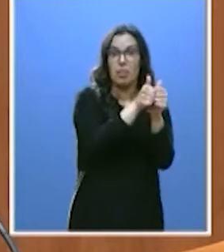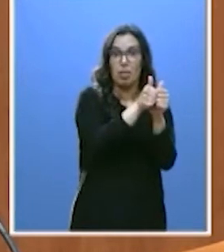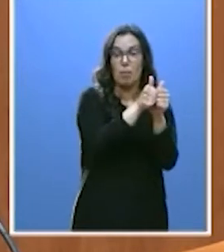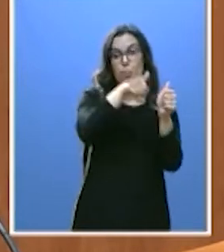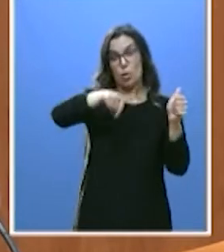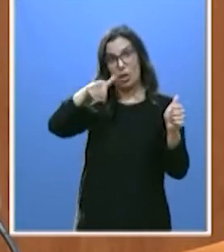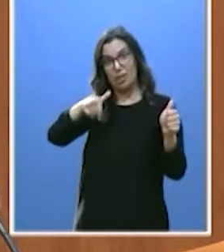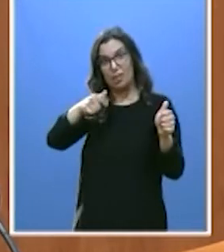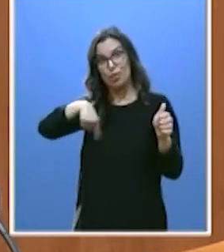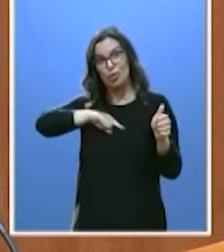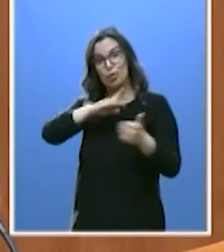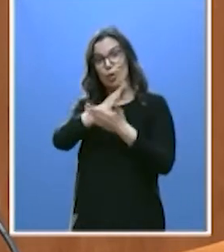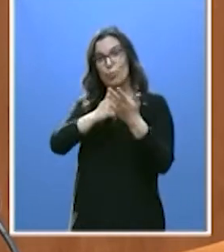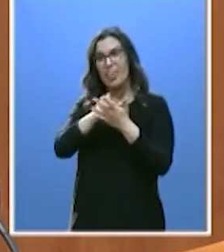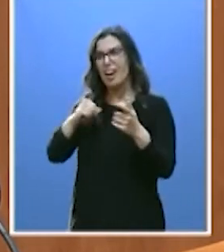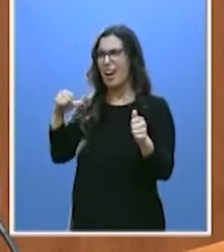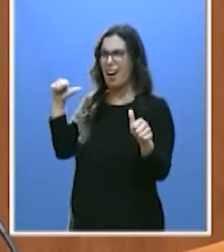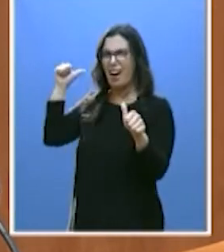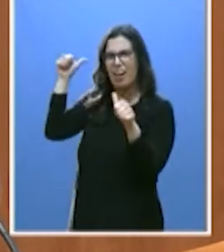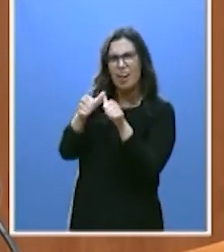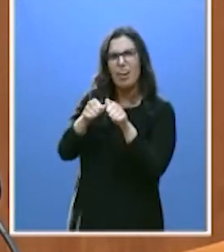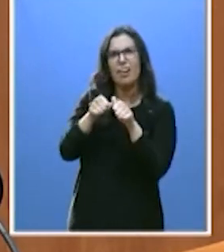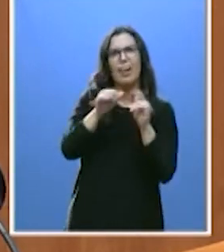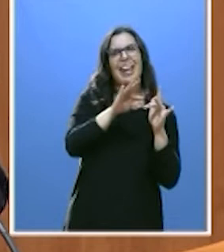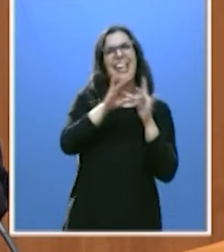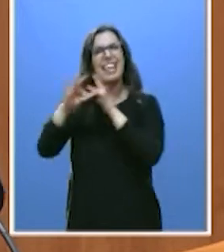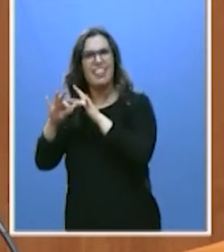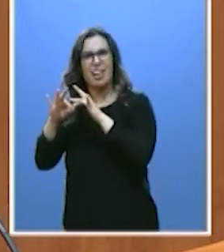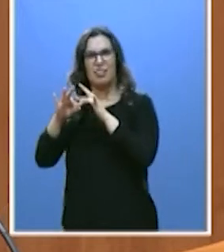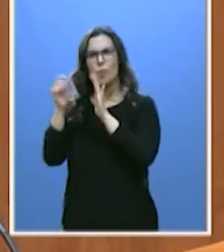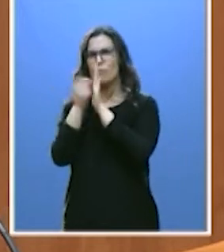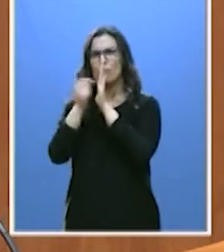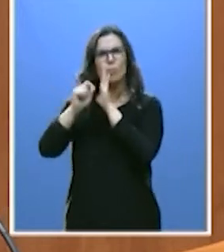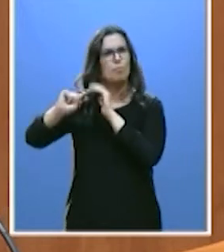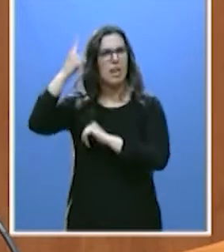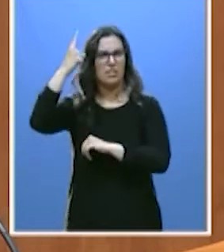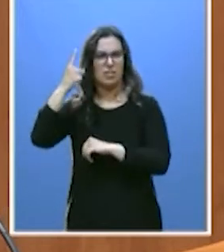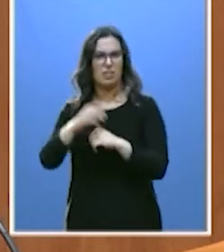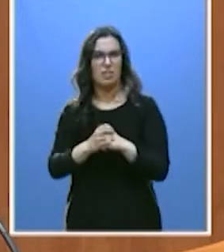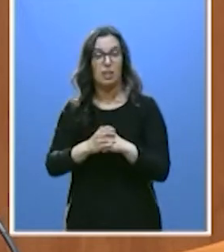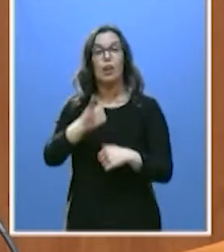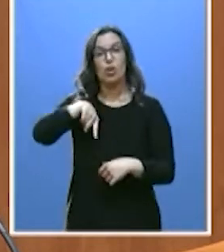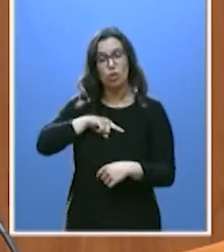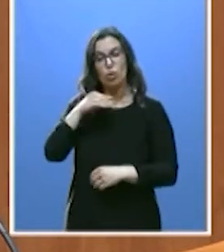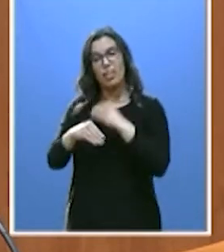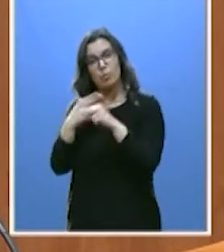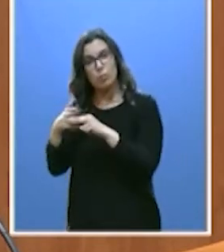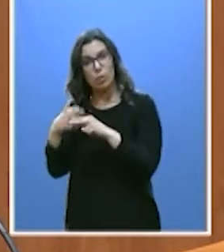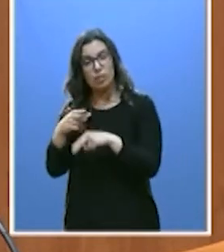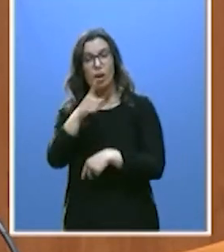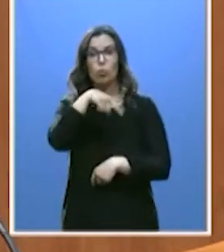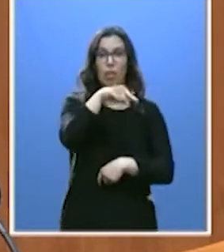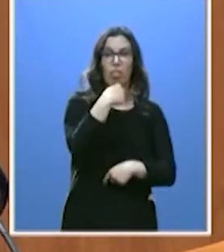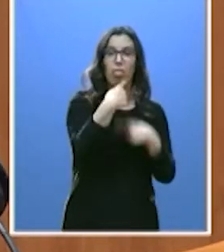lidera año tras año el ranking de la dependencia. Nosotros hacemos política. Ustedes, propaganda.